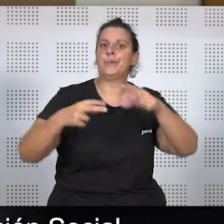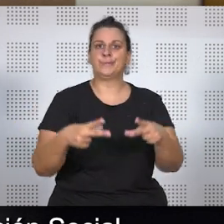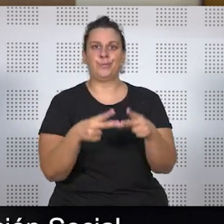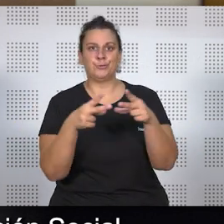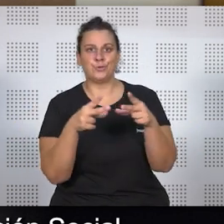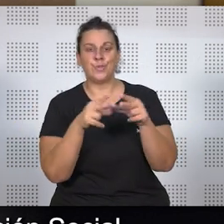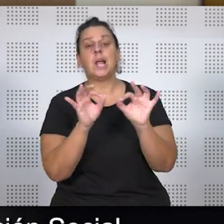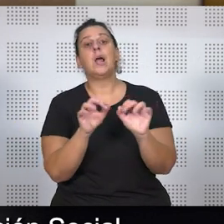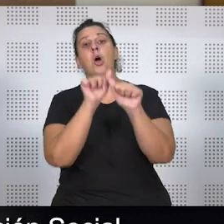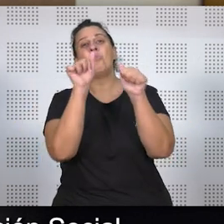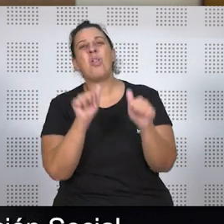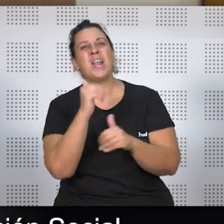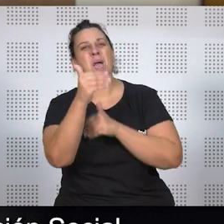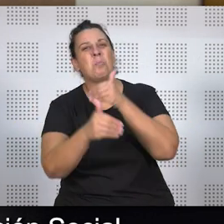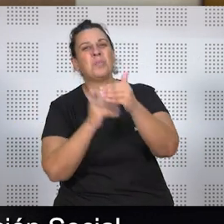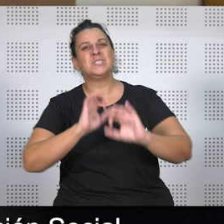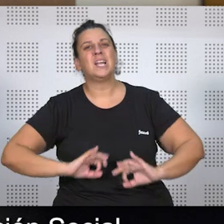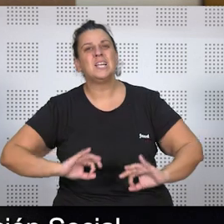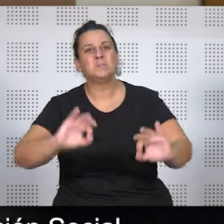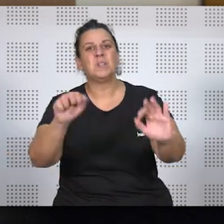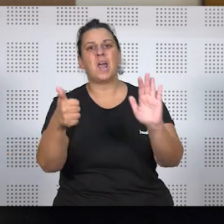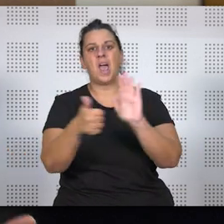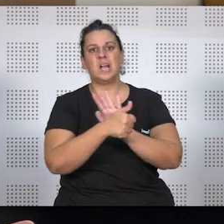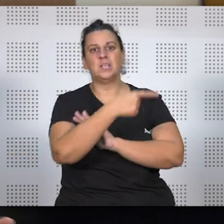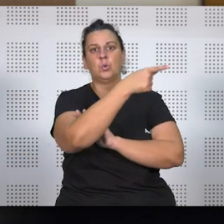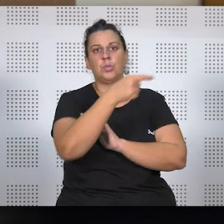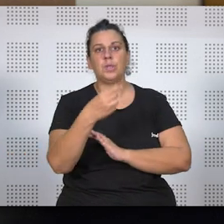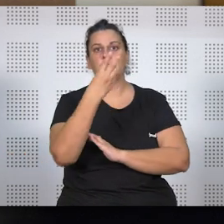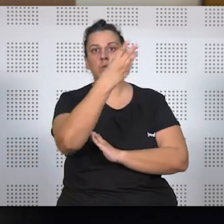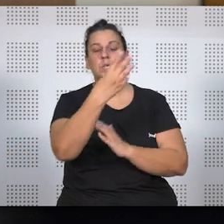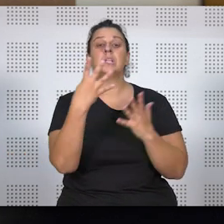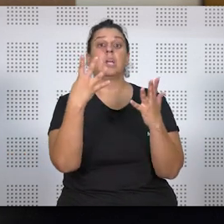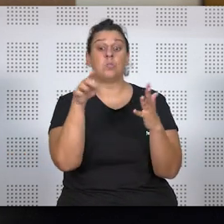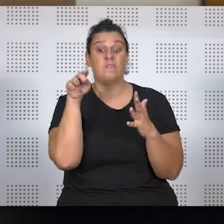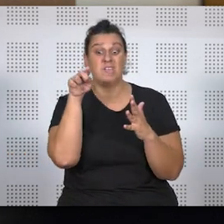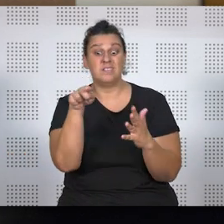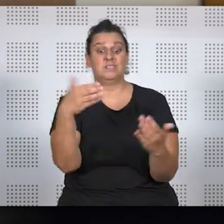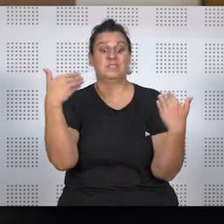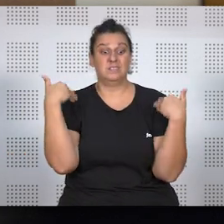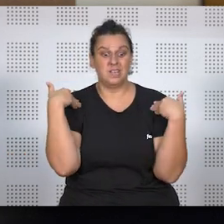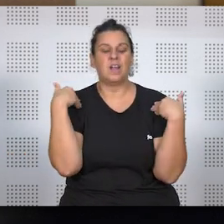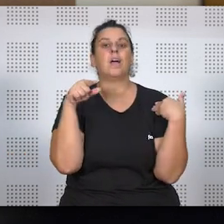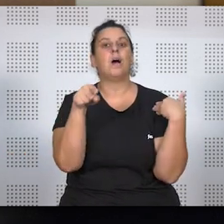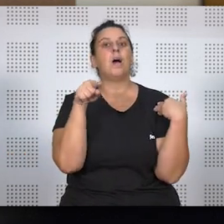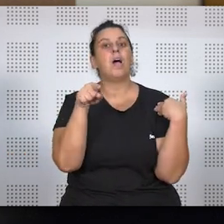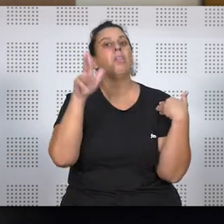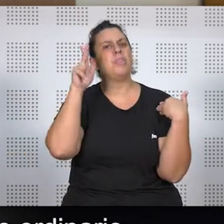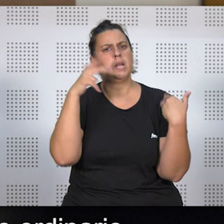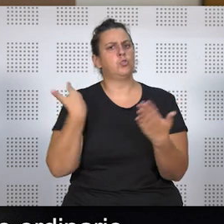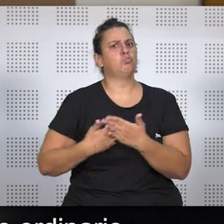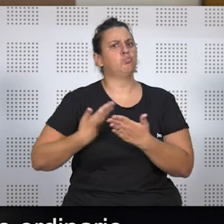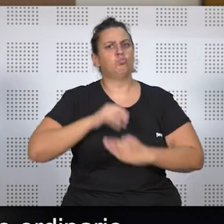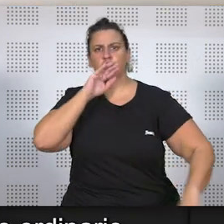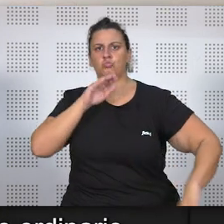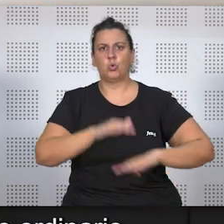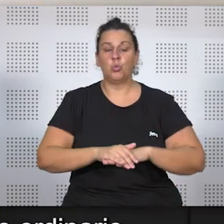modalidad procesal especial en su artículo 139, que precisamente se encarga de intentar hacer valer estos derechos. O sea, que